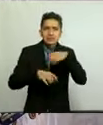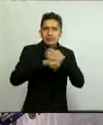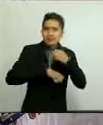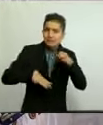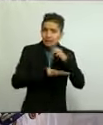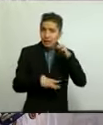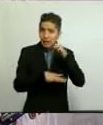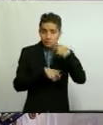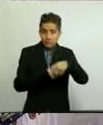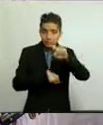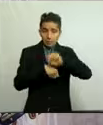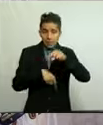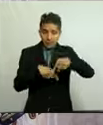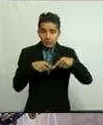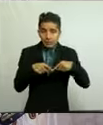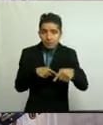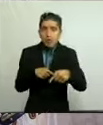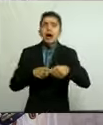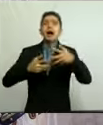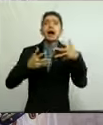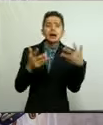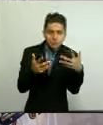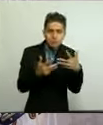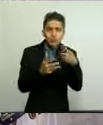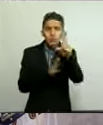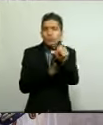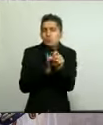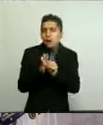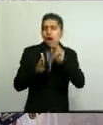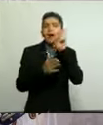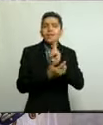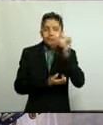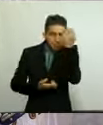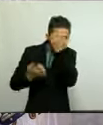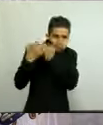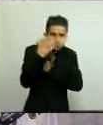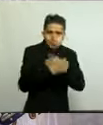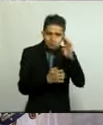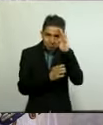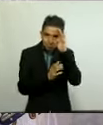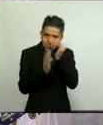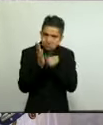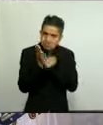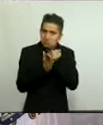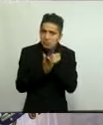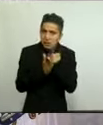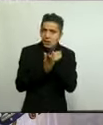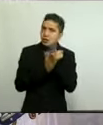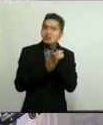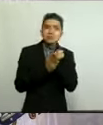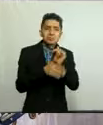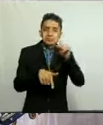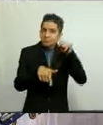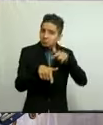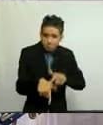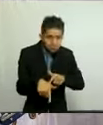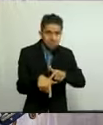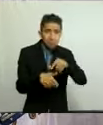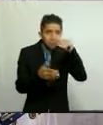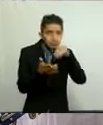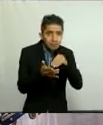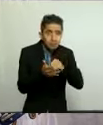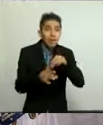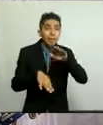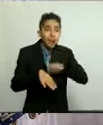esta semana, haremos el balance mensual para definir si continuamos con la etapa de reactivación de